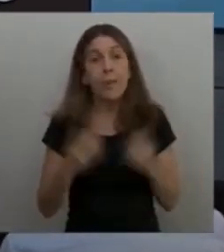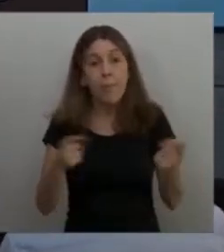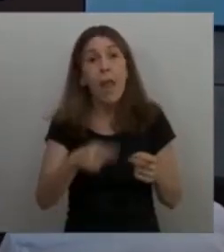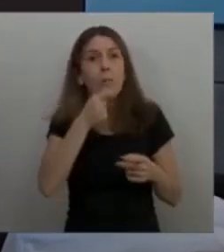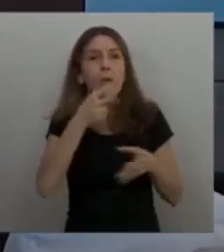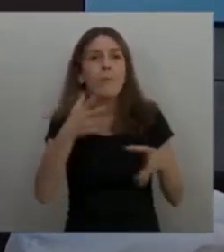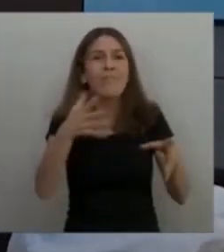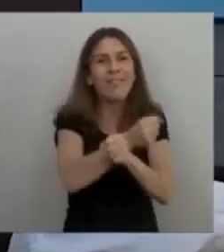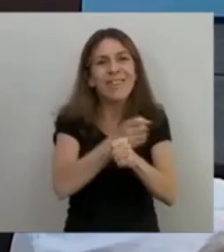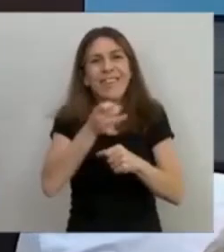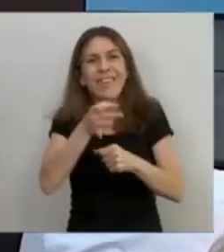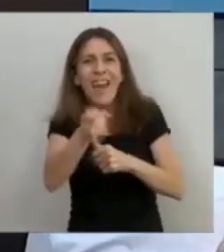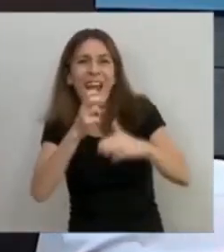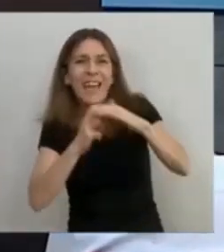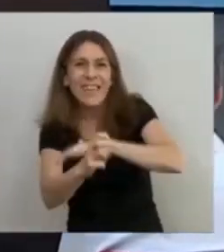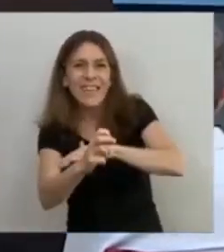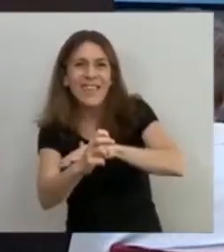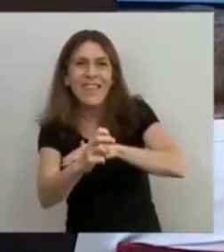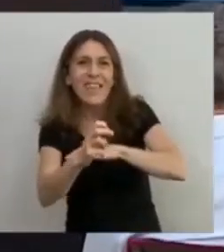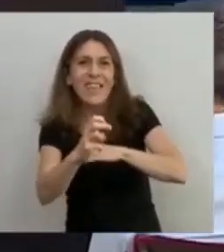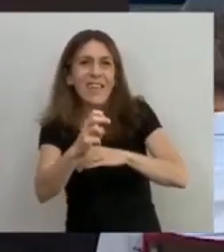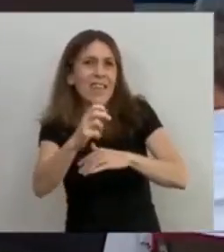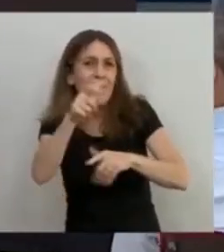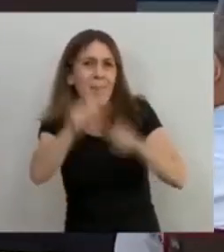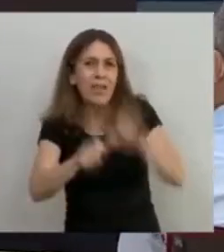transporte público no respete las distancias,